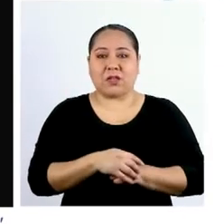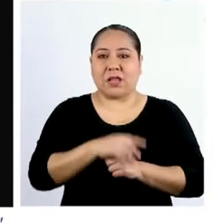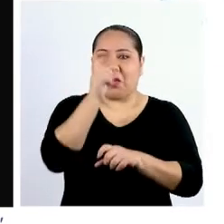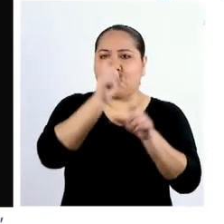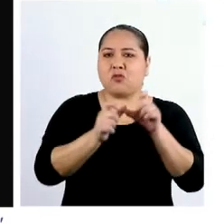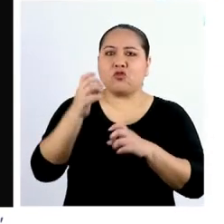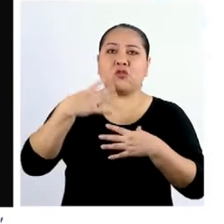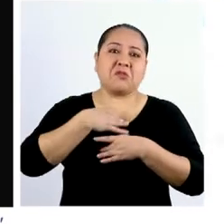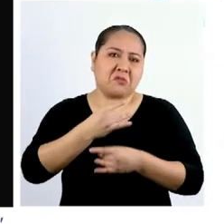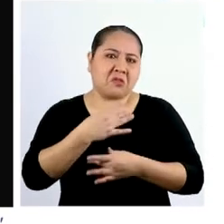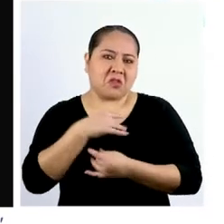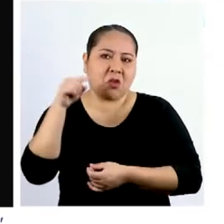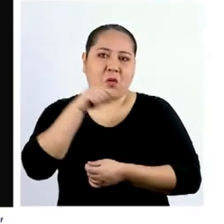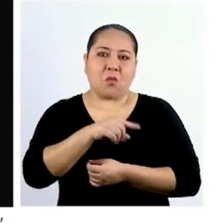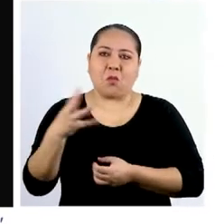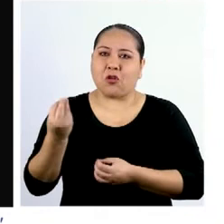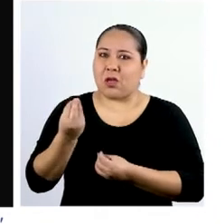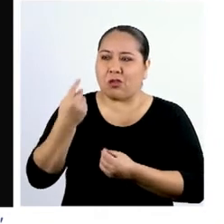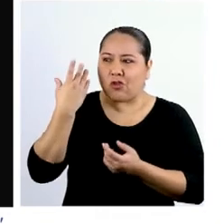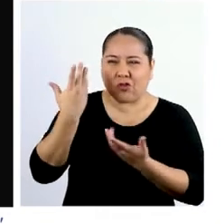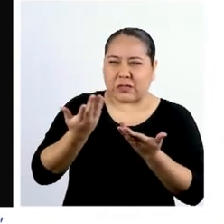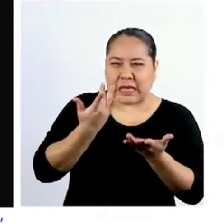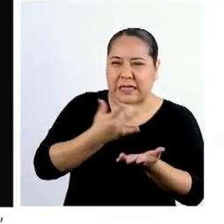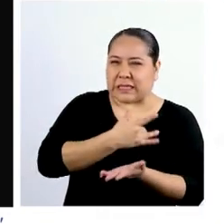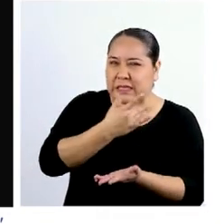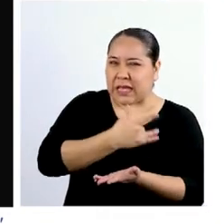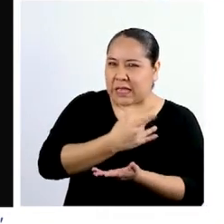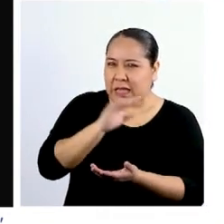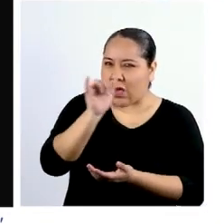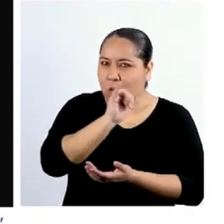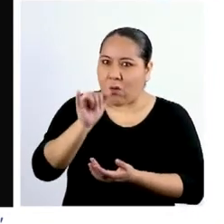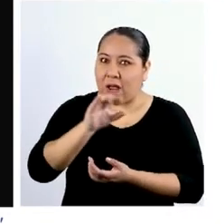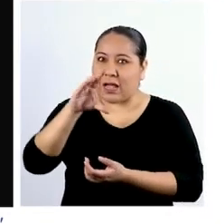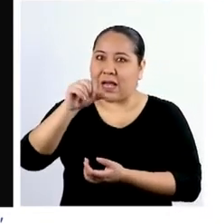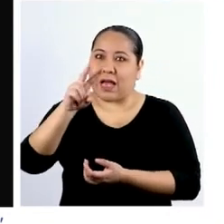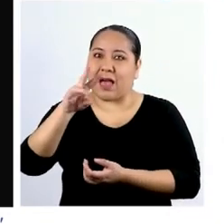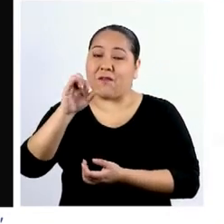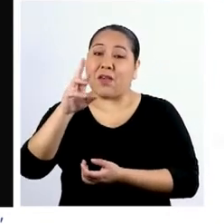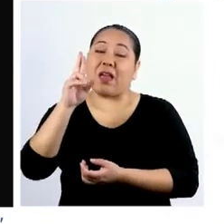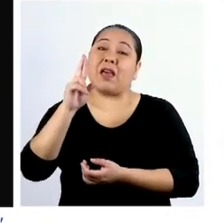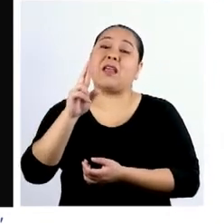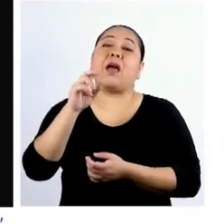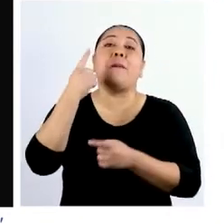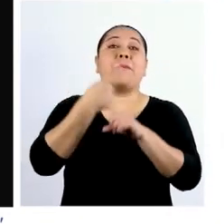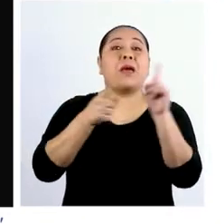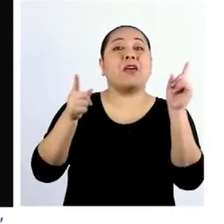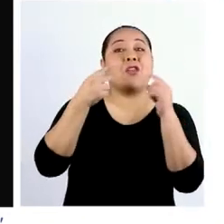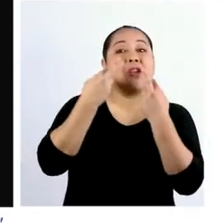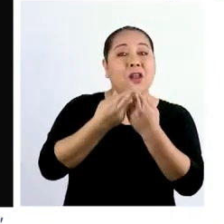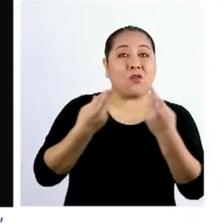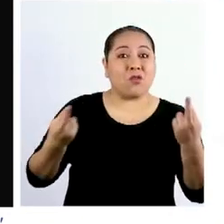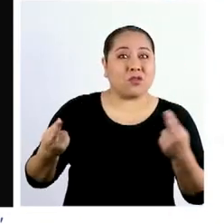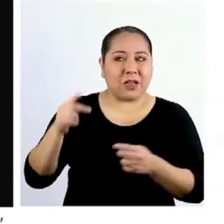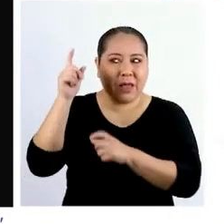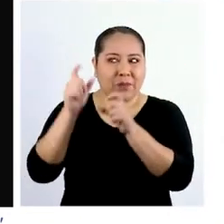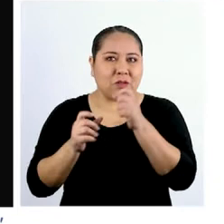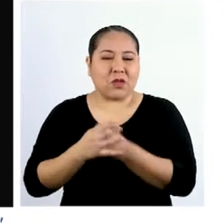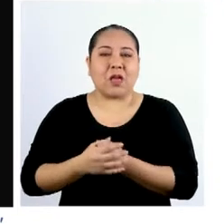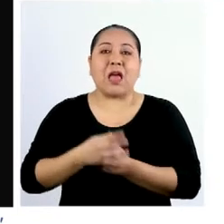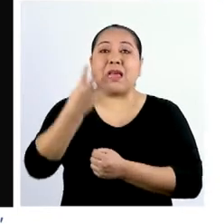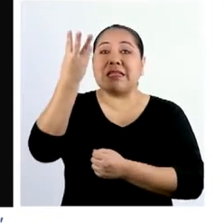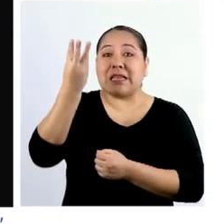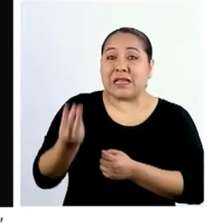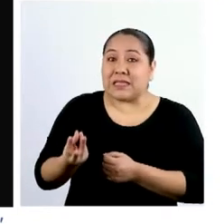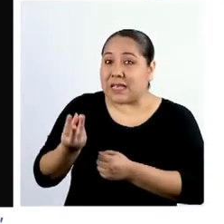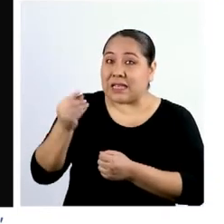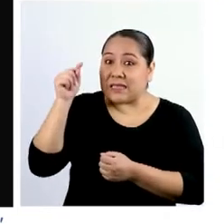obra es interesante porque no es tan tangible como el caviar, pero sigue siendo un recurso. De hecho, podríamos decir que la escasez